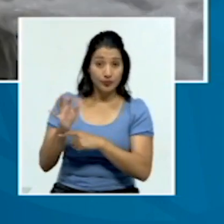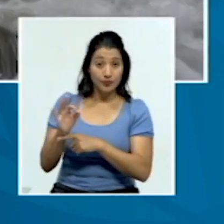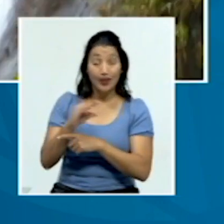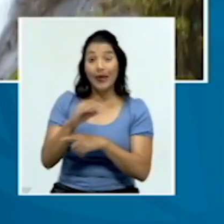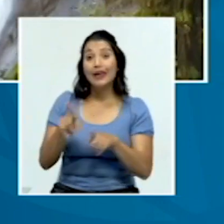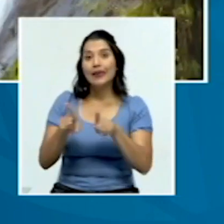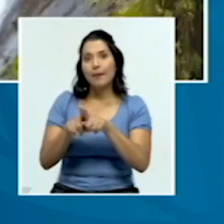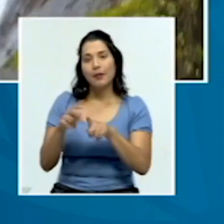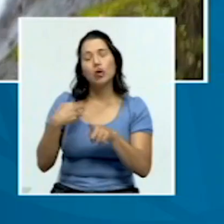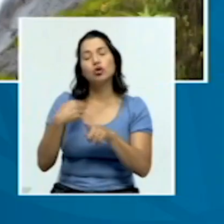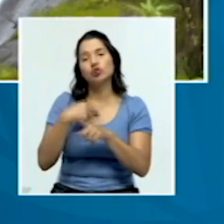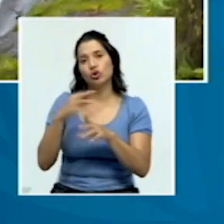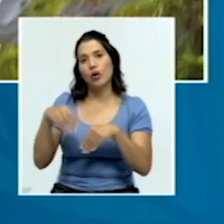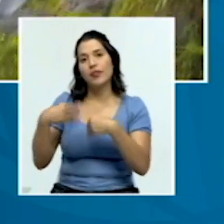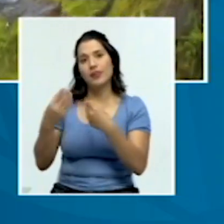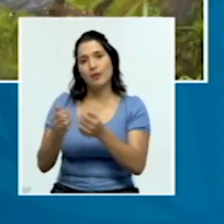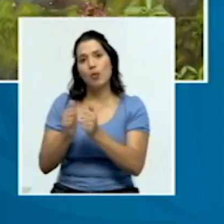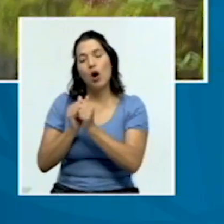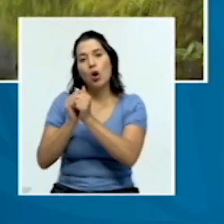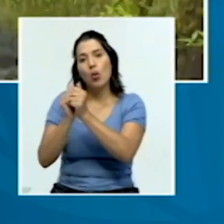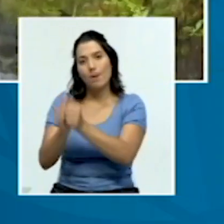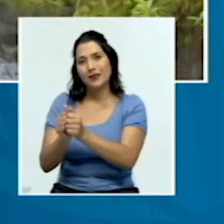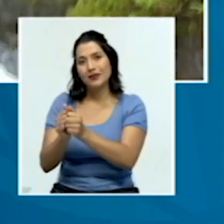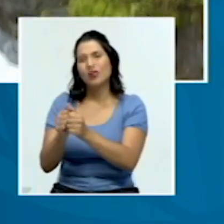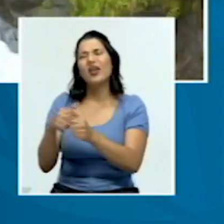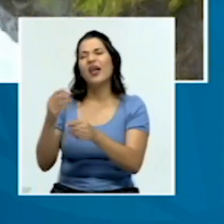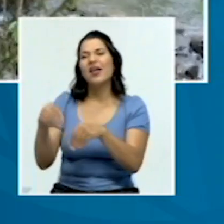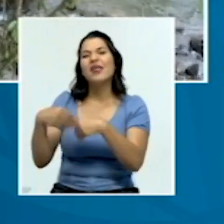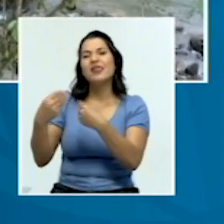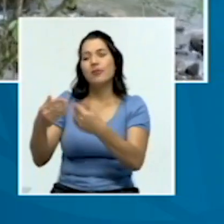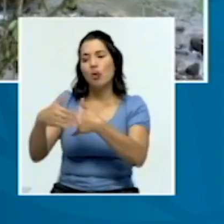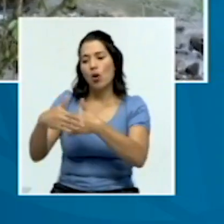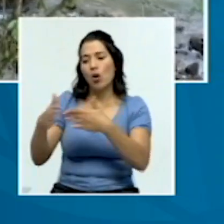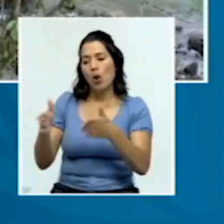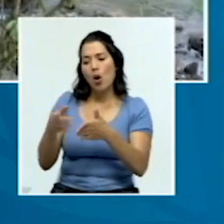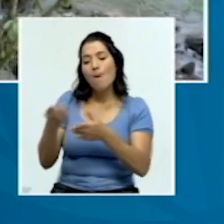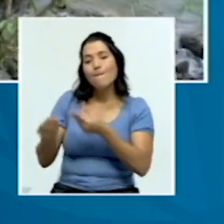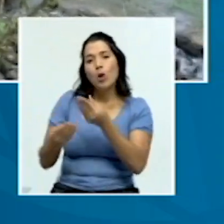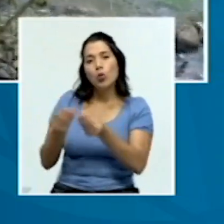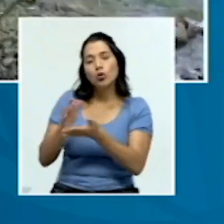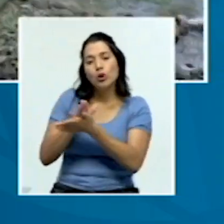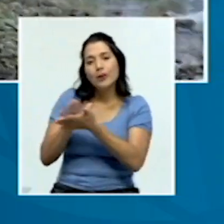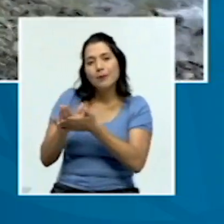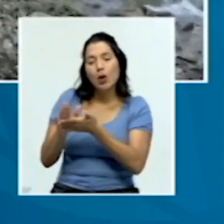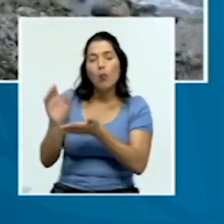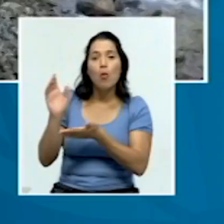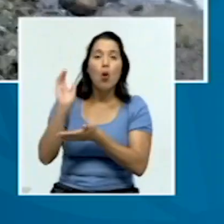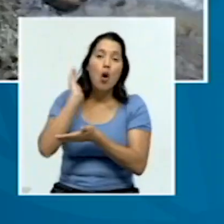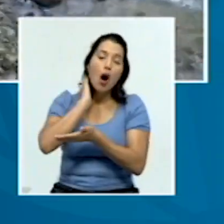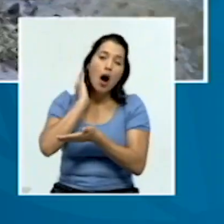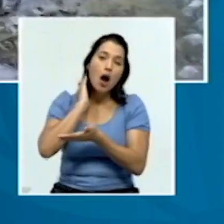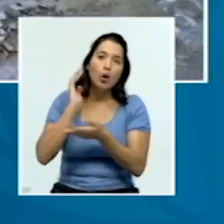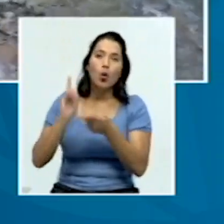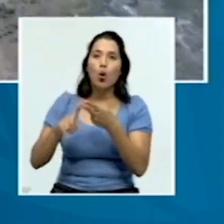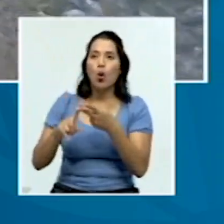acompañamiento con insumos de higiene personal como era alcohol en gel, solución etílica,